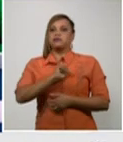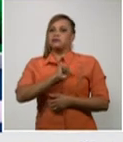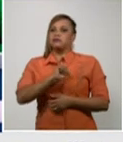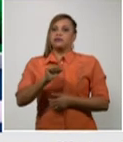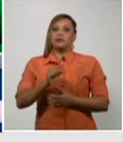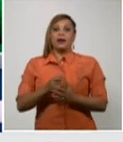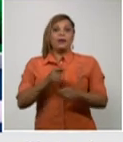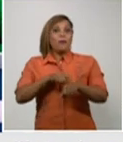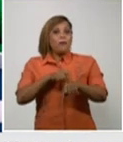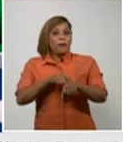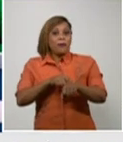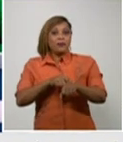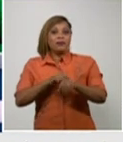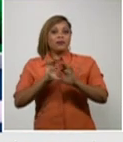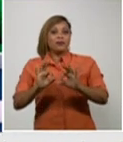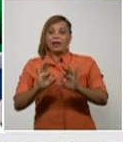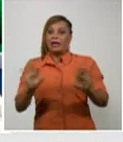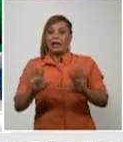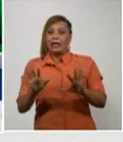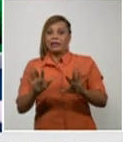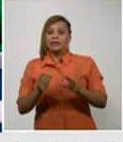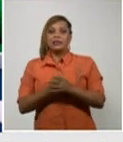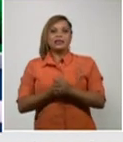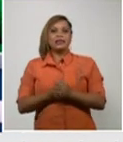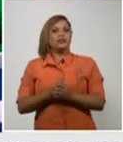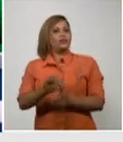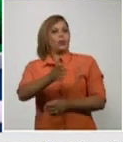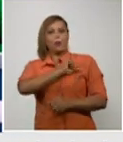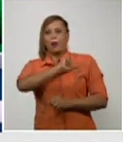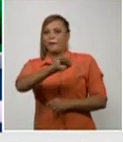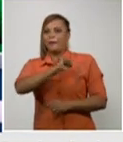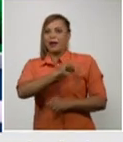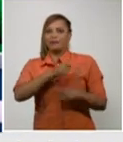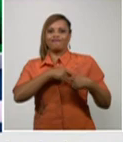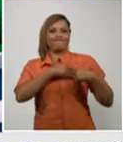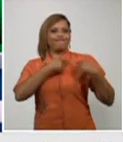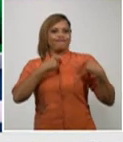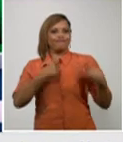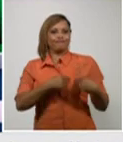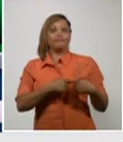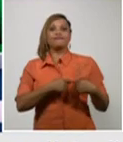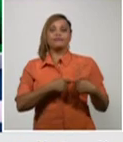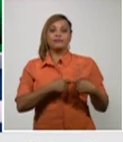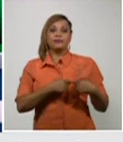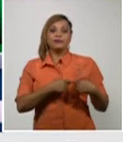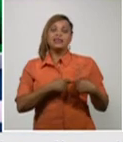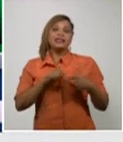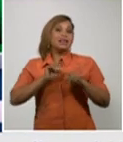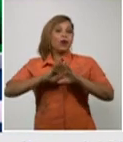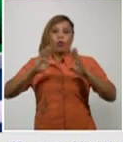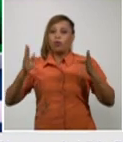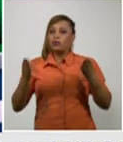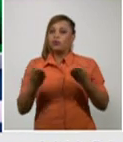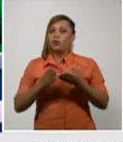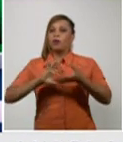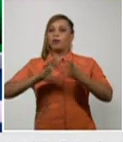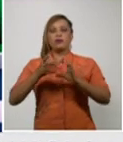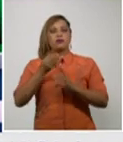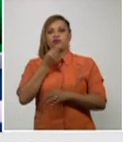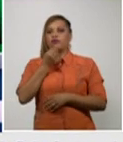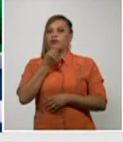momento determinado hizo una parada cardiorespiratoria que con estas complicaciones no fue posible